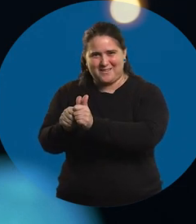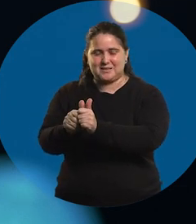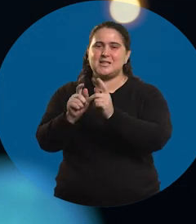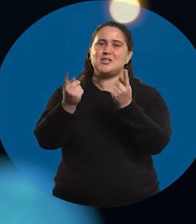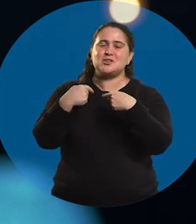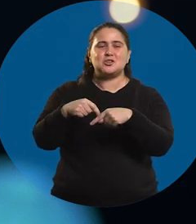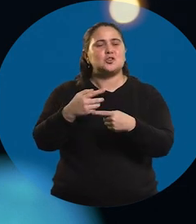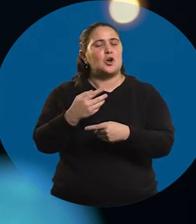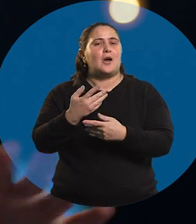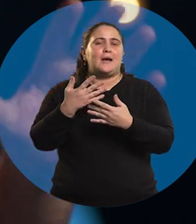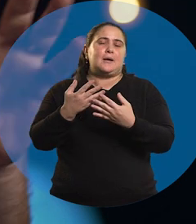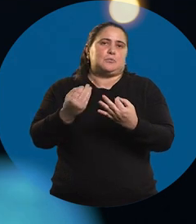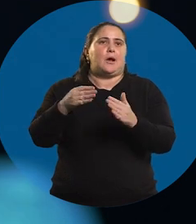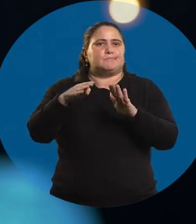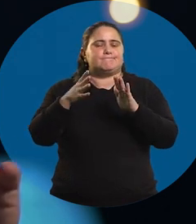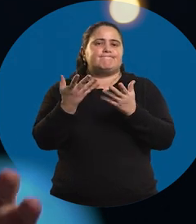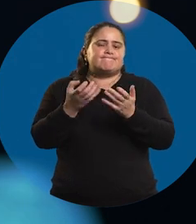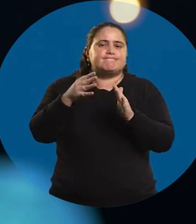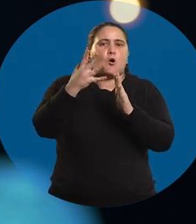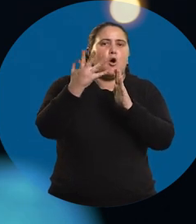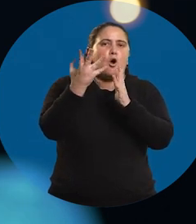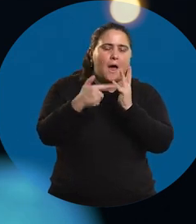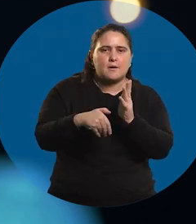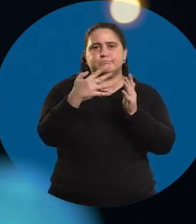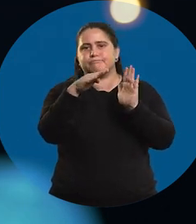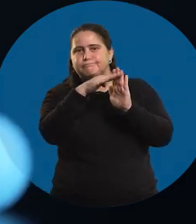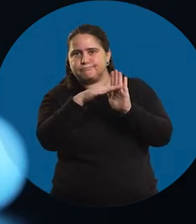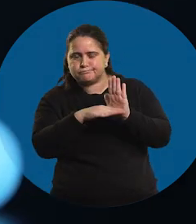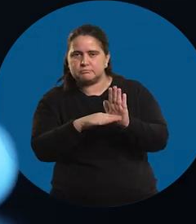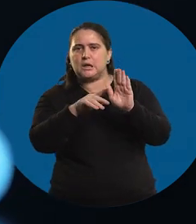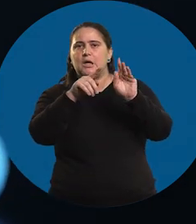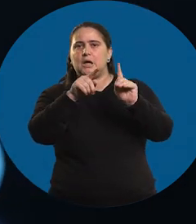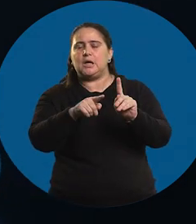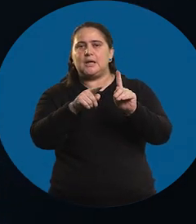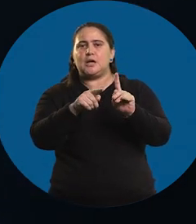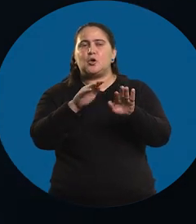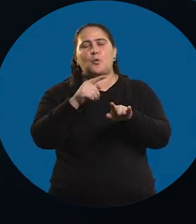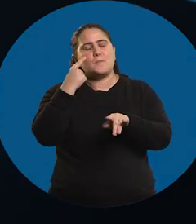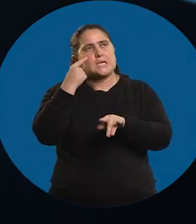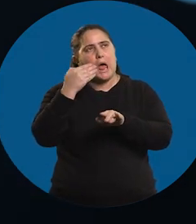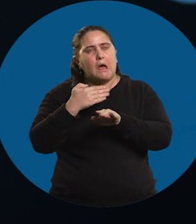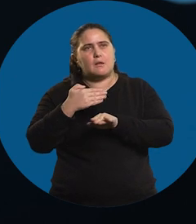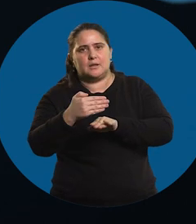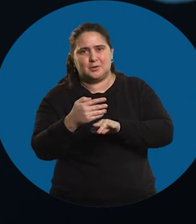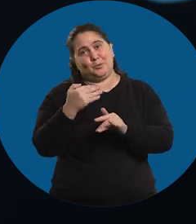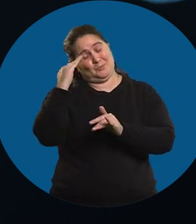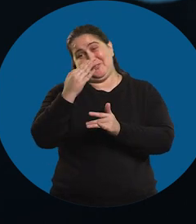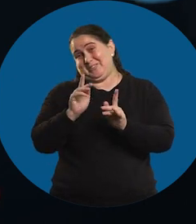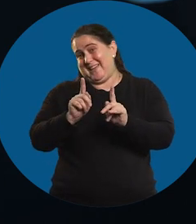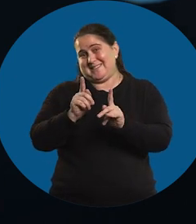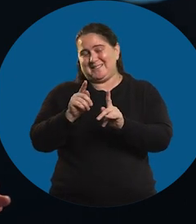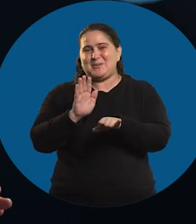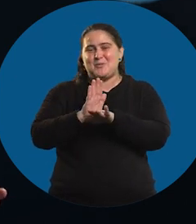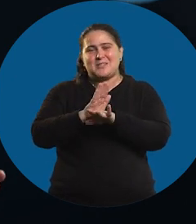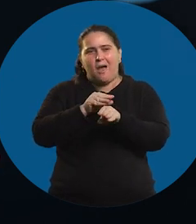poner prioridades y estar como anticipar la jugada, como buen